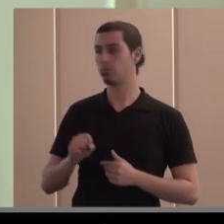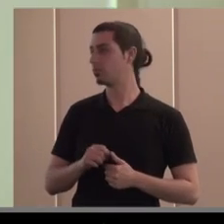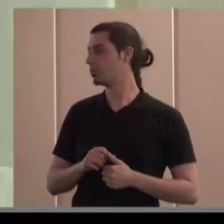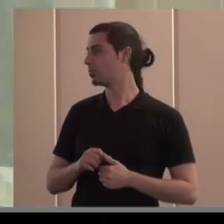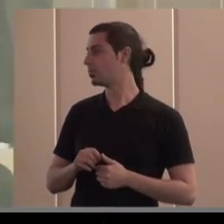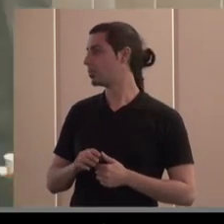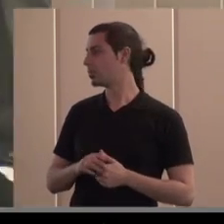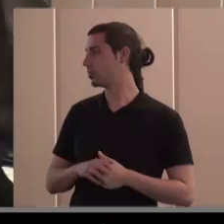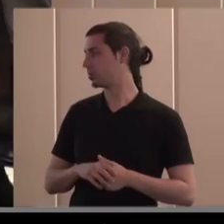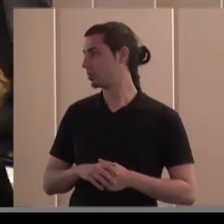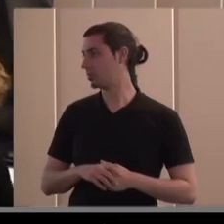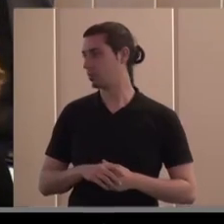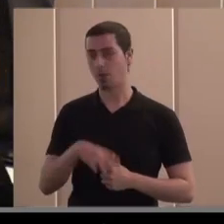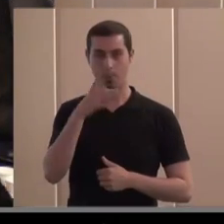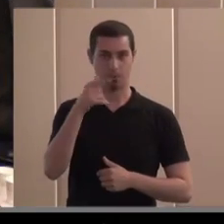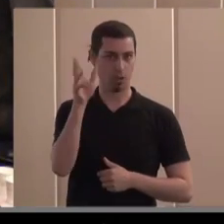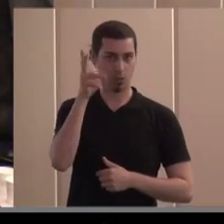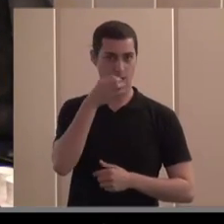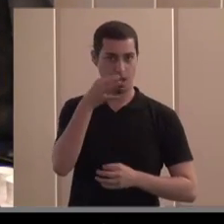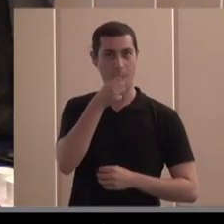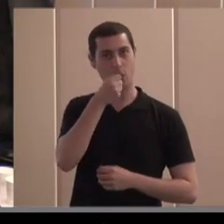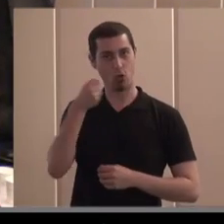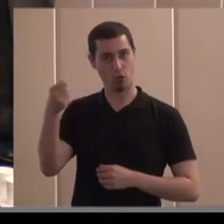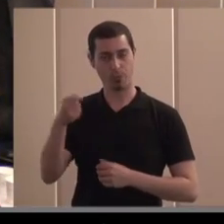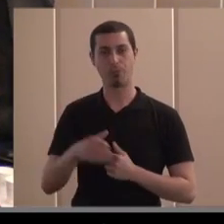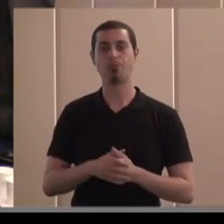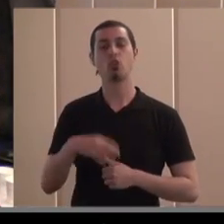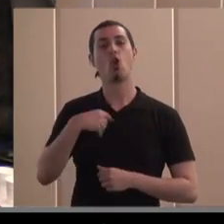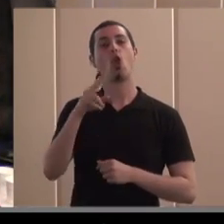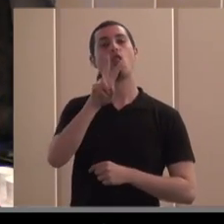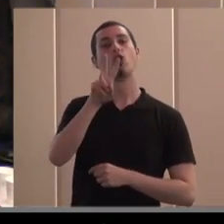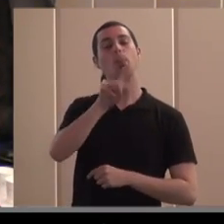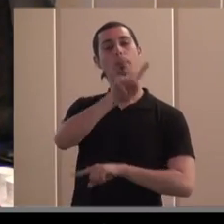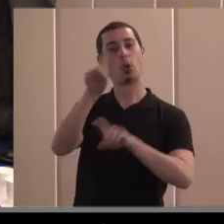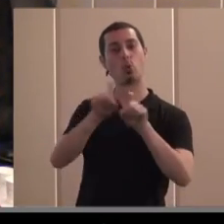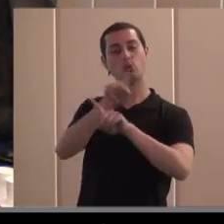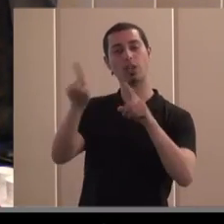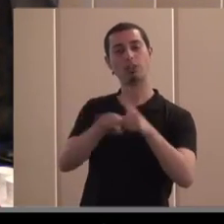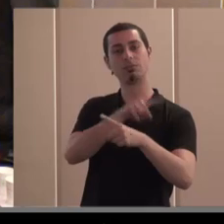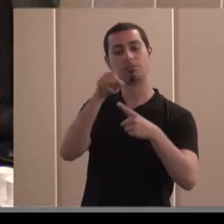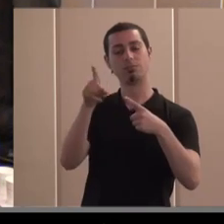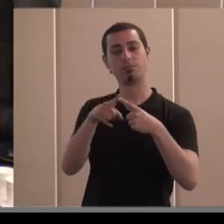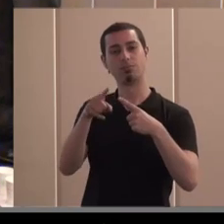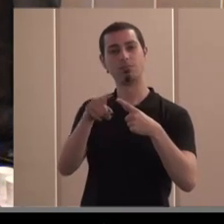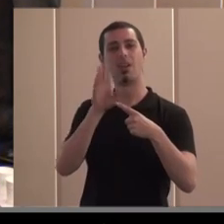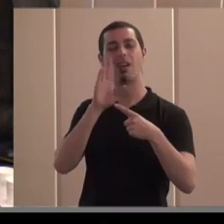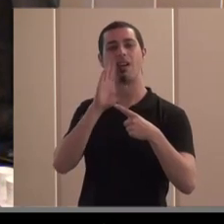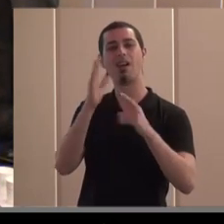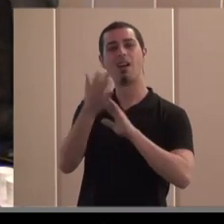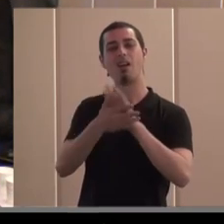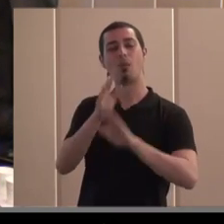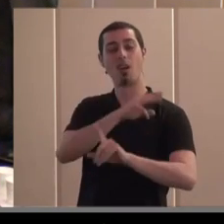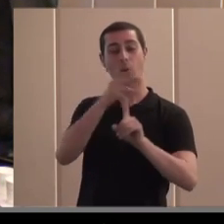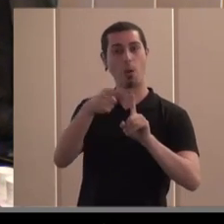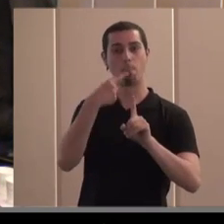tengo dos preguntas una de ellas es bueno como la